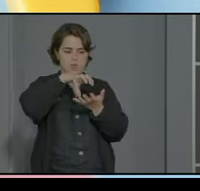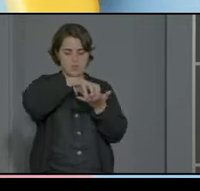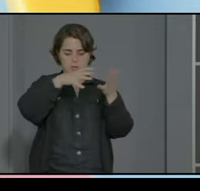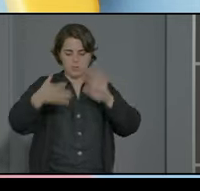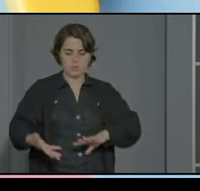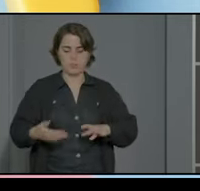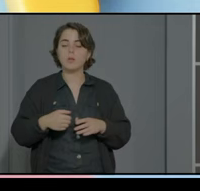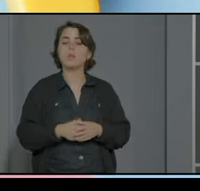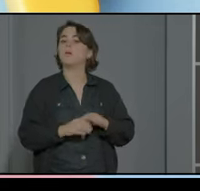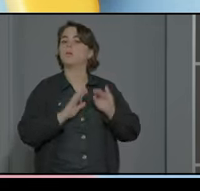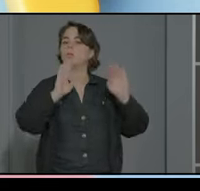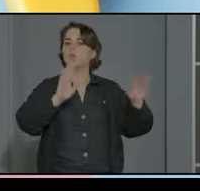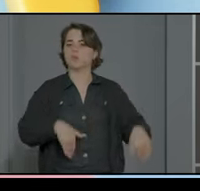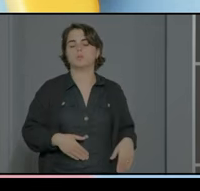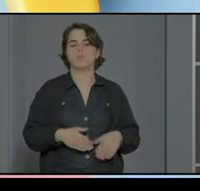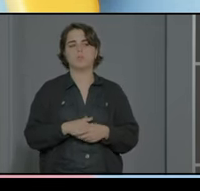y por último